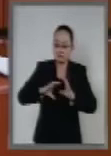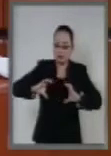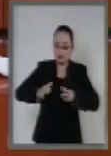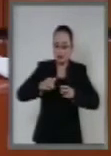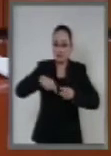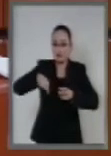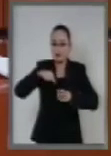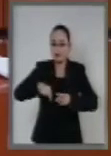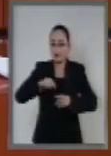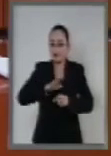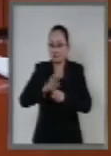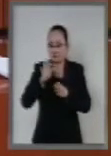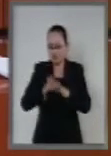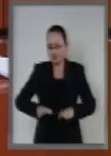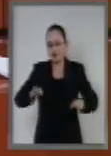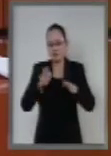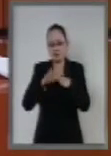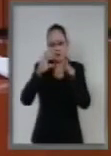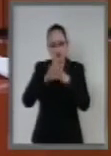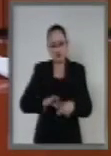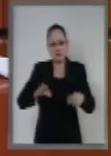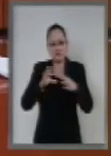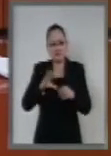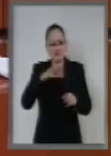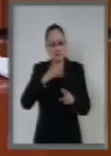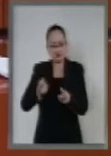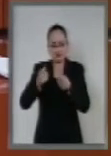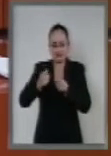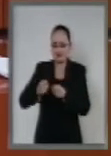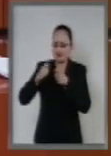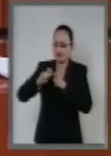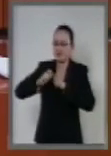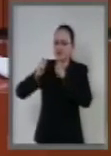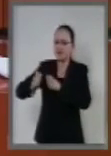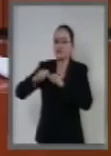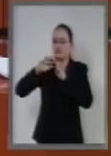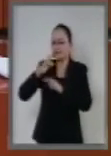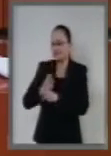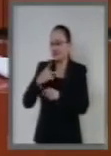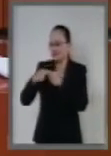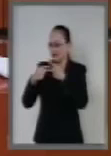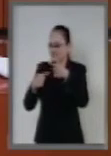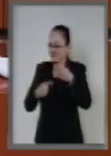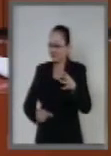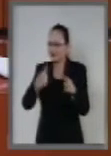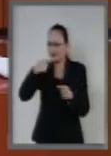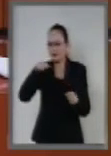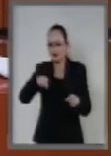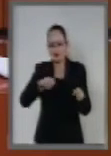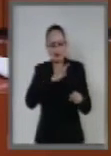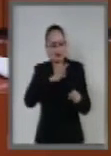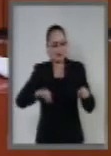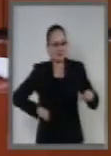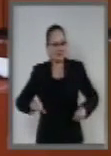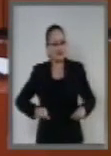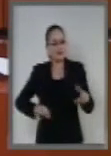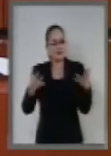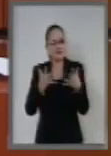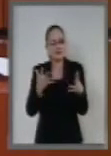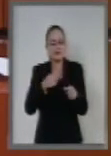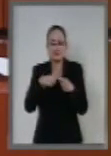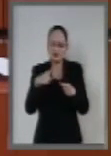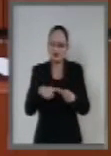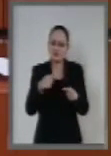conveniente señalar que se le otorgan amplias facultades para llevar a cabo sus actividades. Asimismo, se